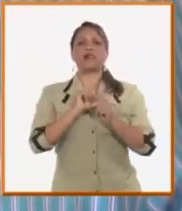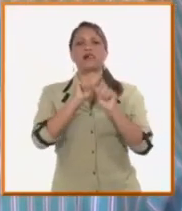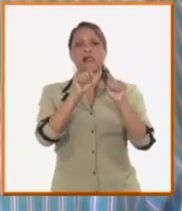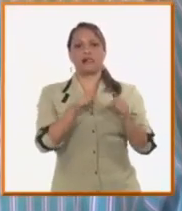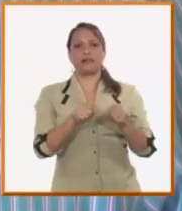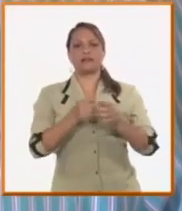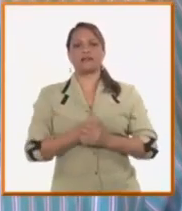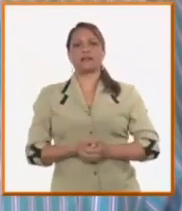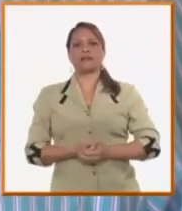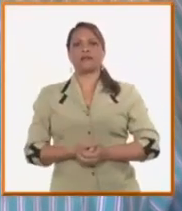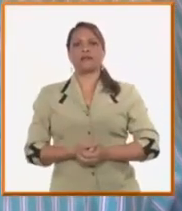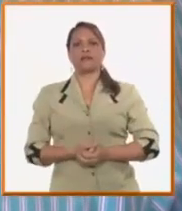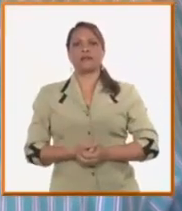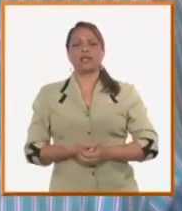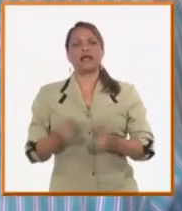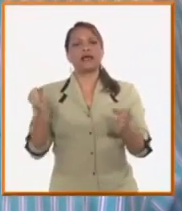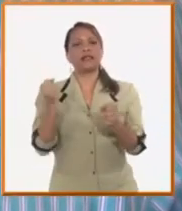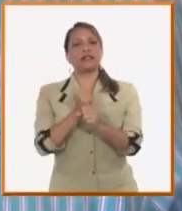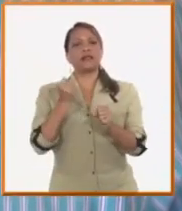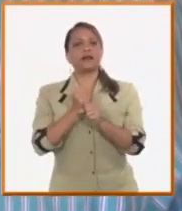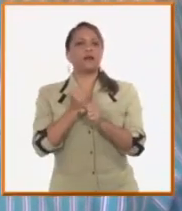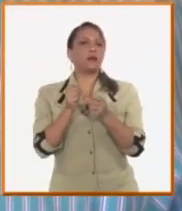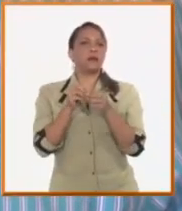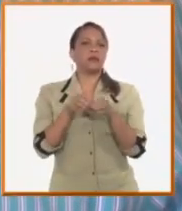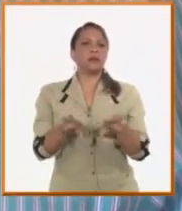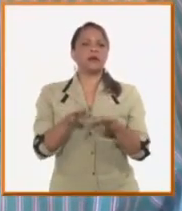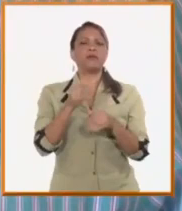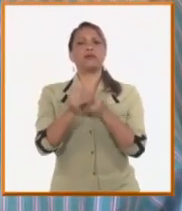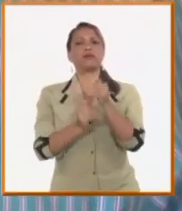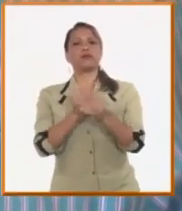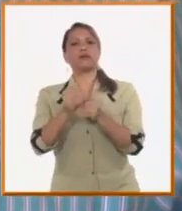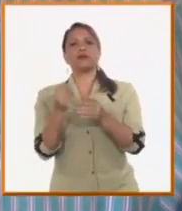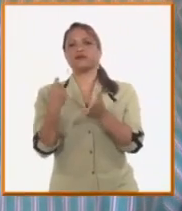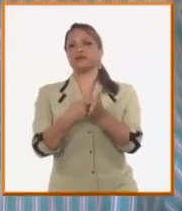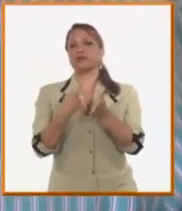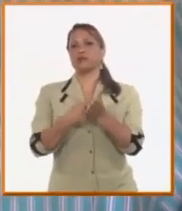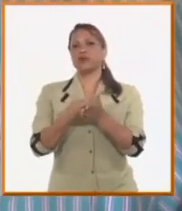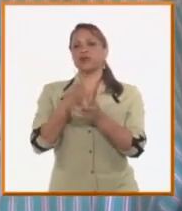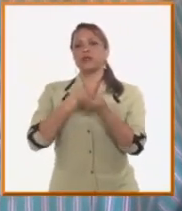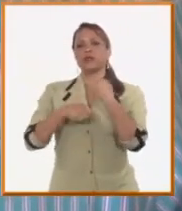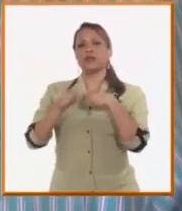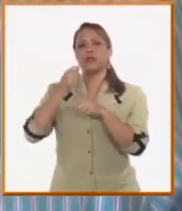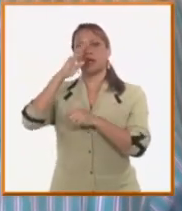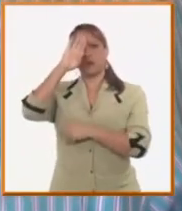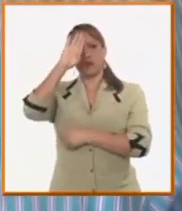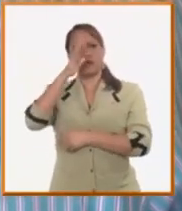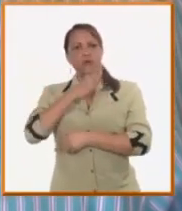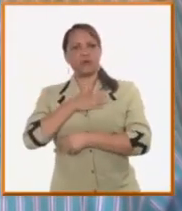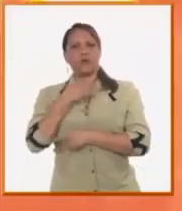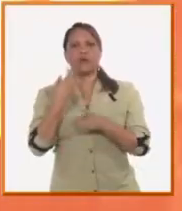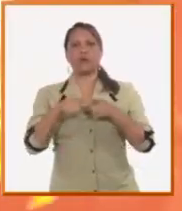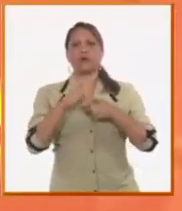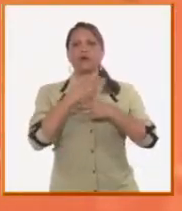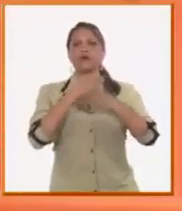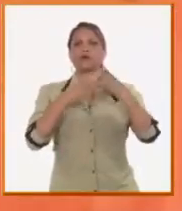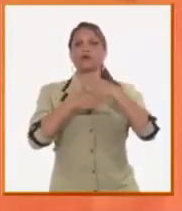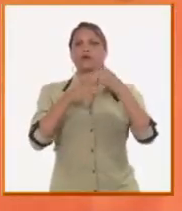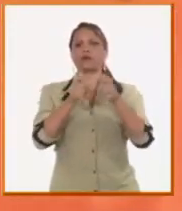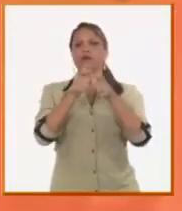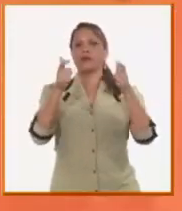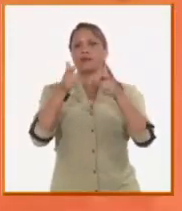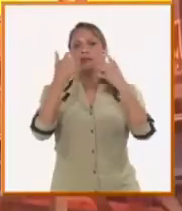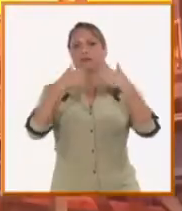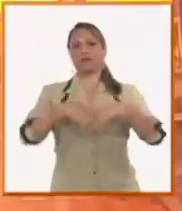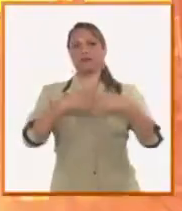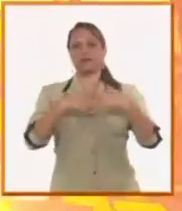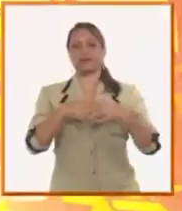fábrica de fábricas porque trabajamos normalmente para procesos inversionistas en el país o para reconstrucciones de grandes industrias. En plantas